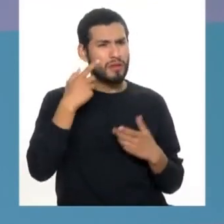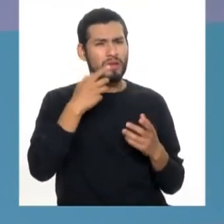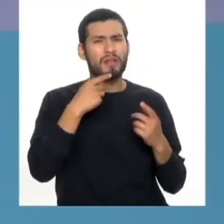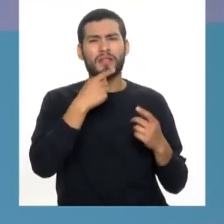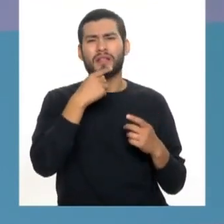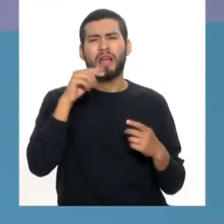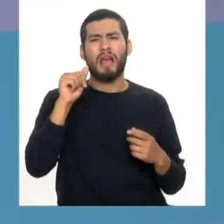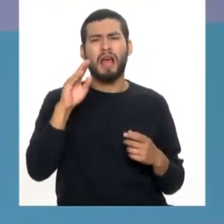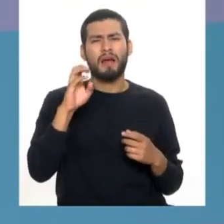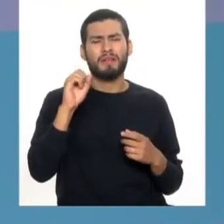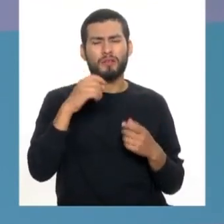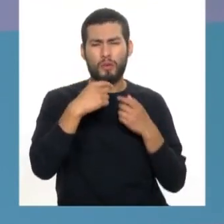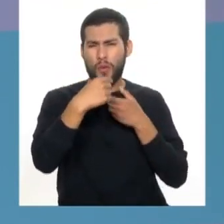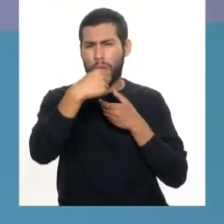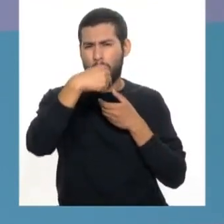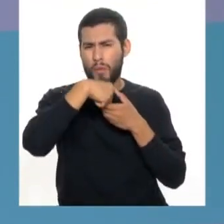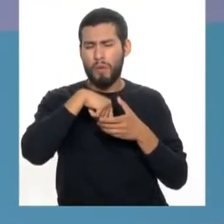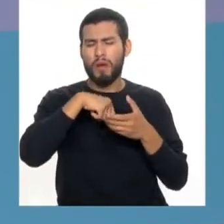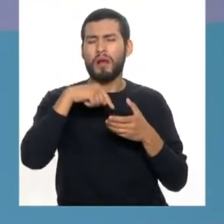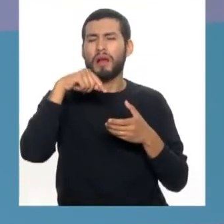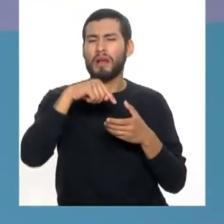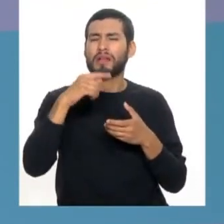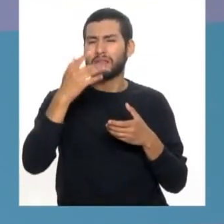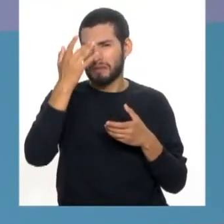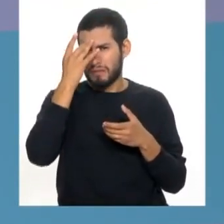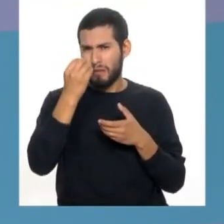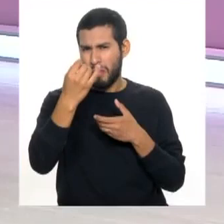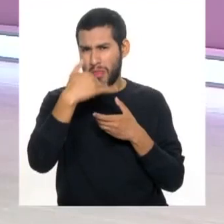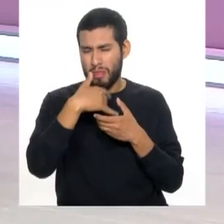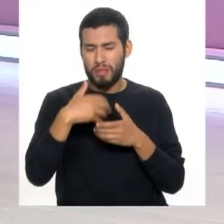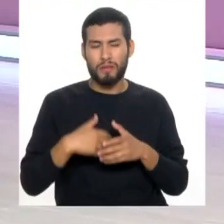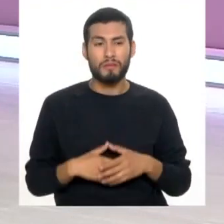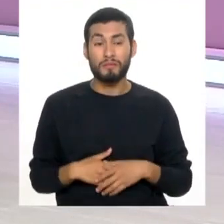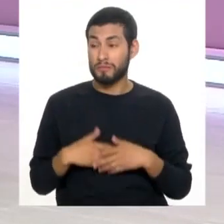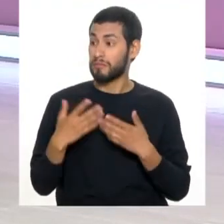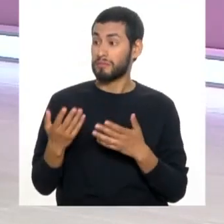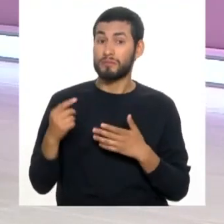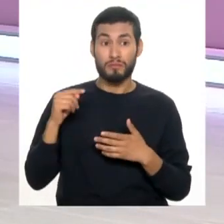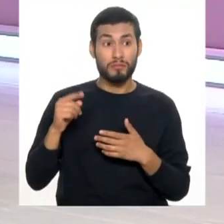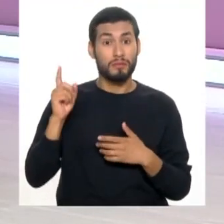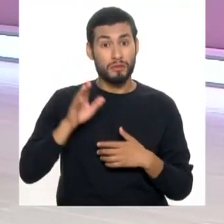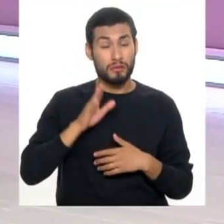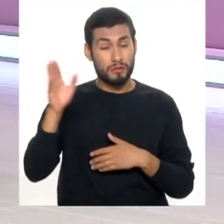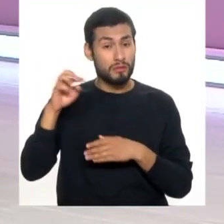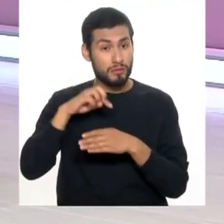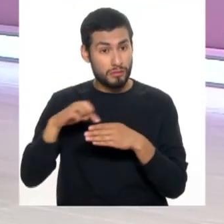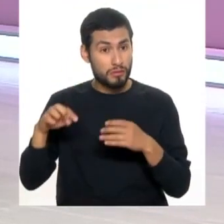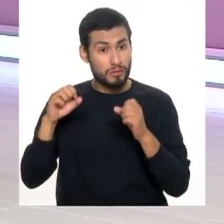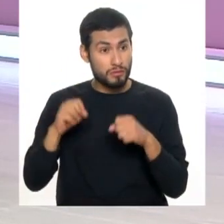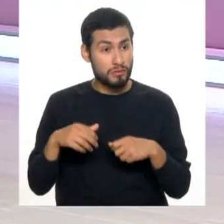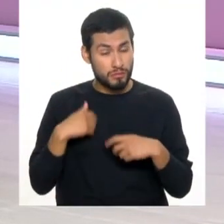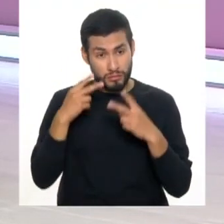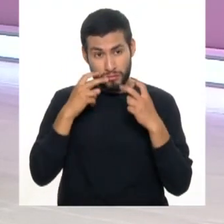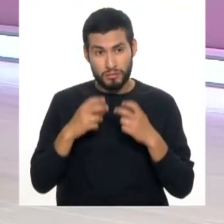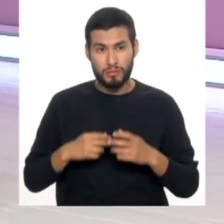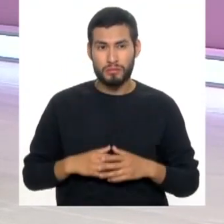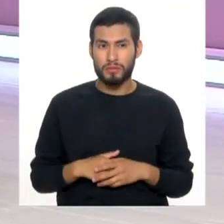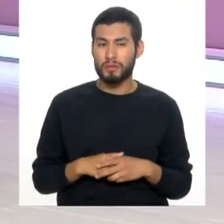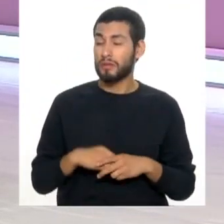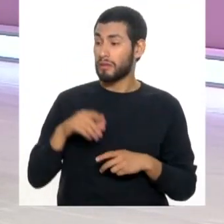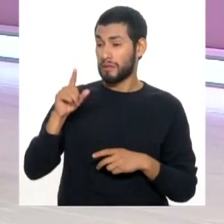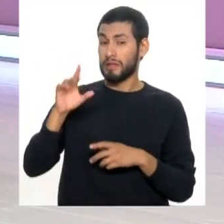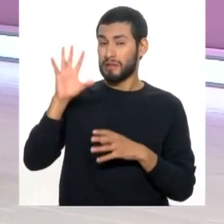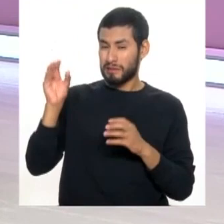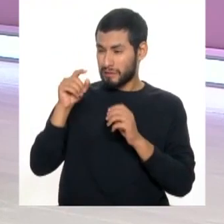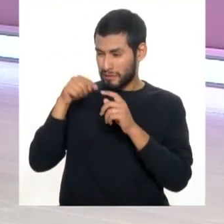perigontal, perdón, un acceso dental que está ocasionando... Muy claro el mensaje y hay que ir, pues, entonces, sale especialista para chequearse. Sí, ahí vamos a cerrar un poquito